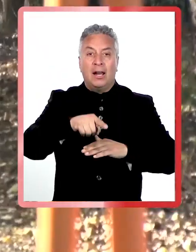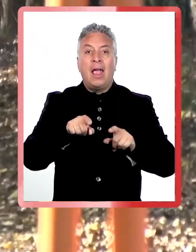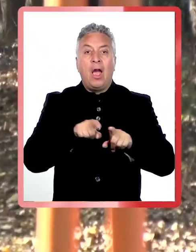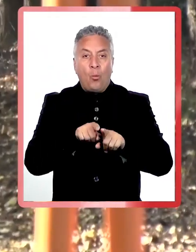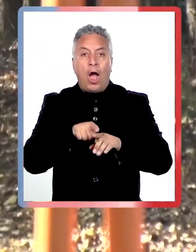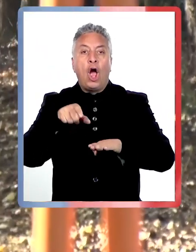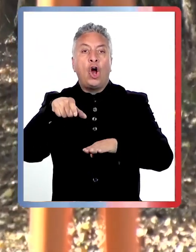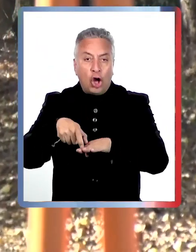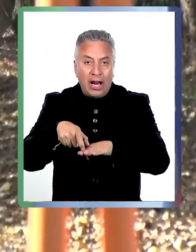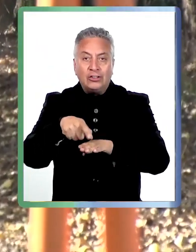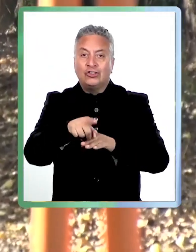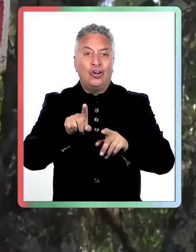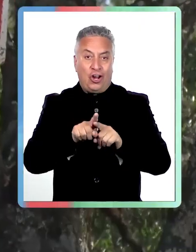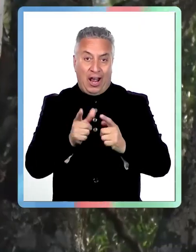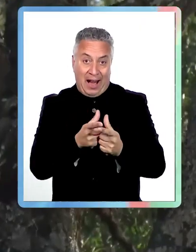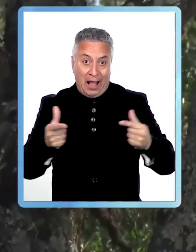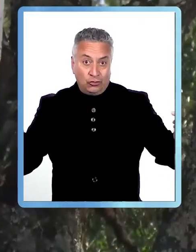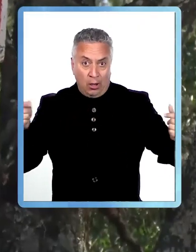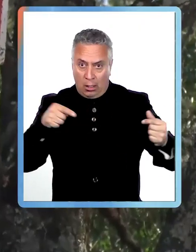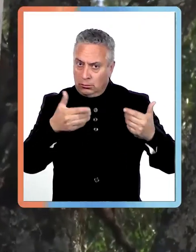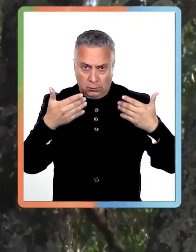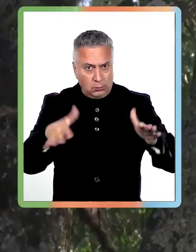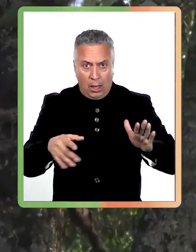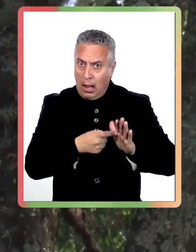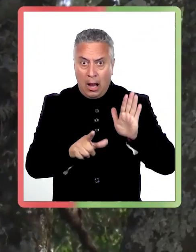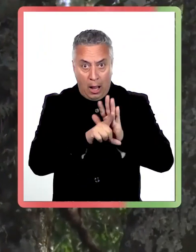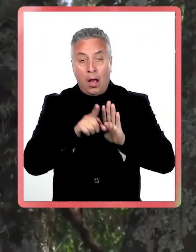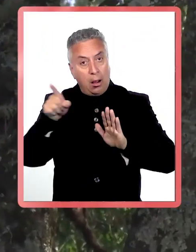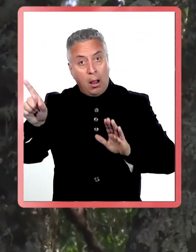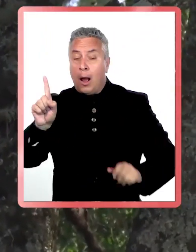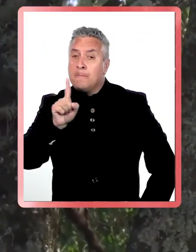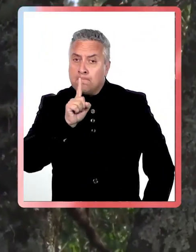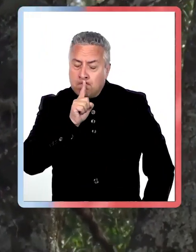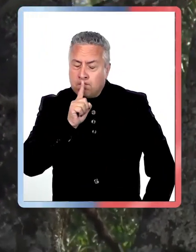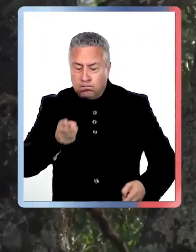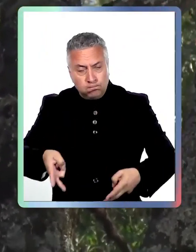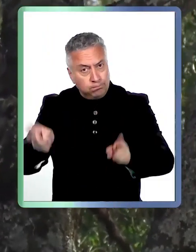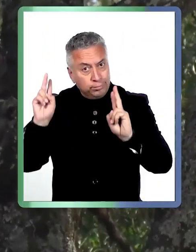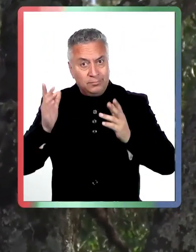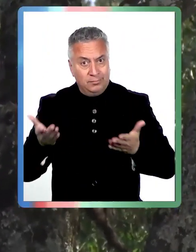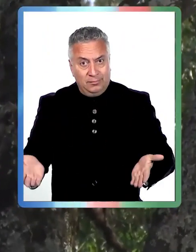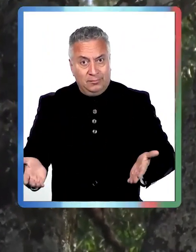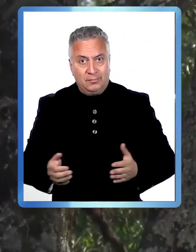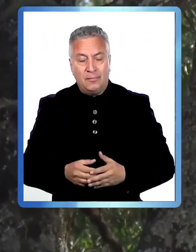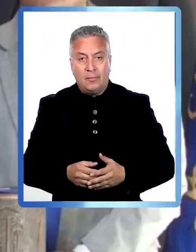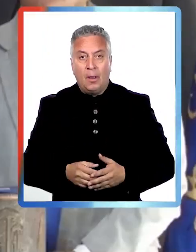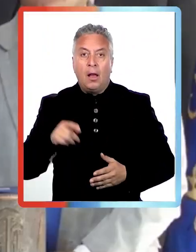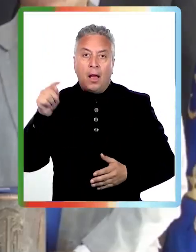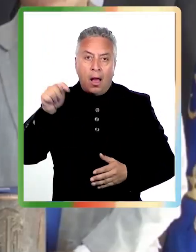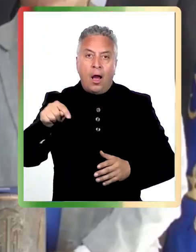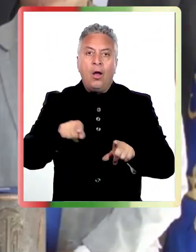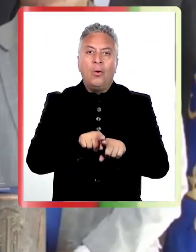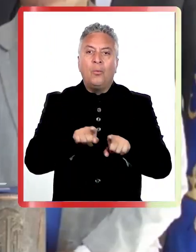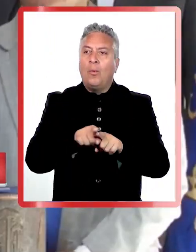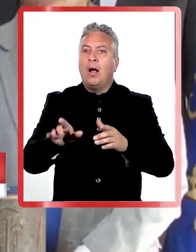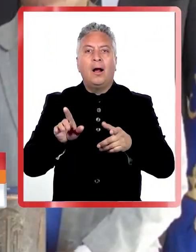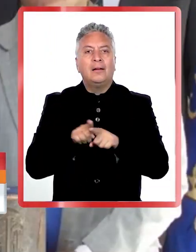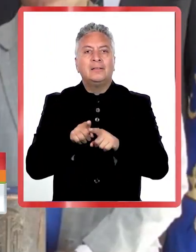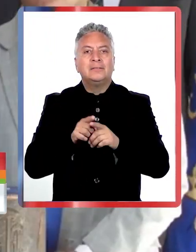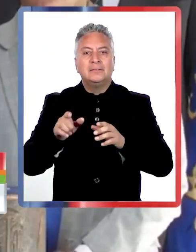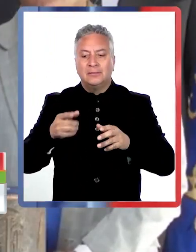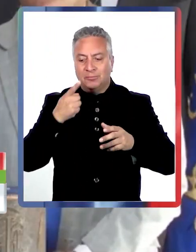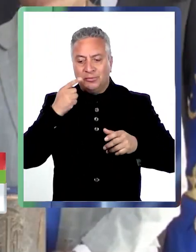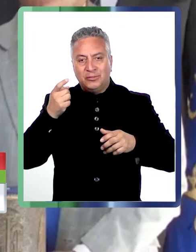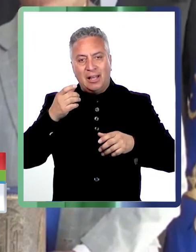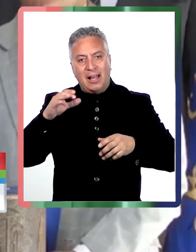ley y ellos tienen que solamente promulgarla. De aquí en adelante va a haber una flagrancia permanente para los agricultores de la región